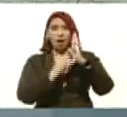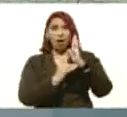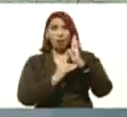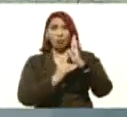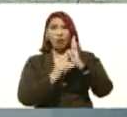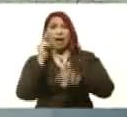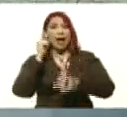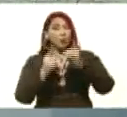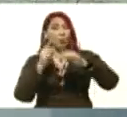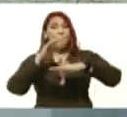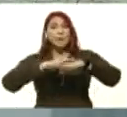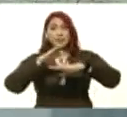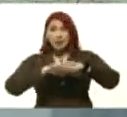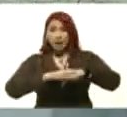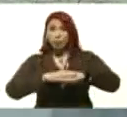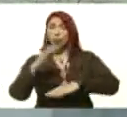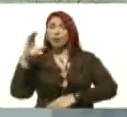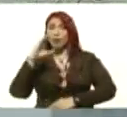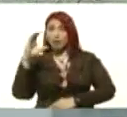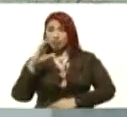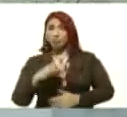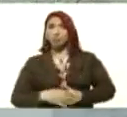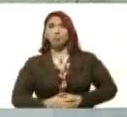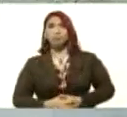Algo está pasando en la Gran Caracas.